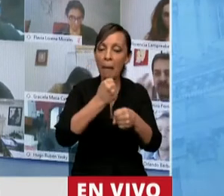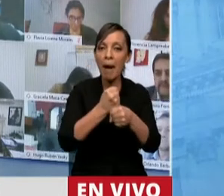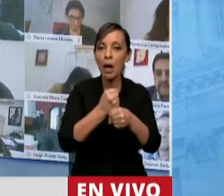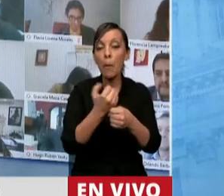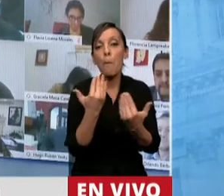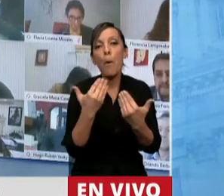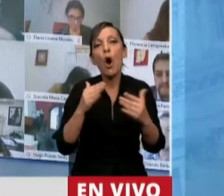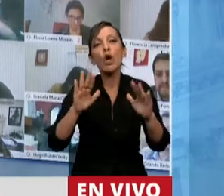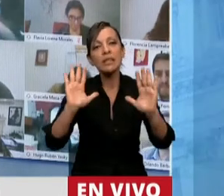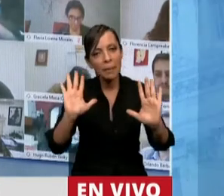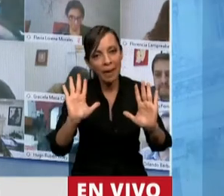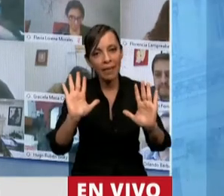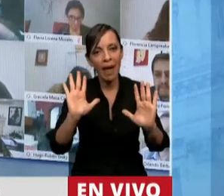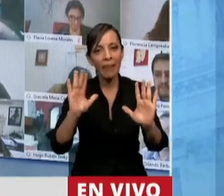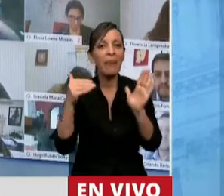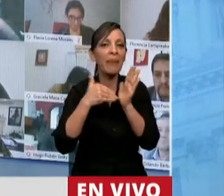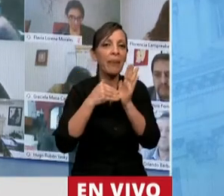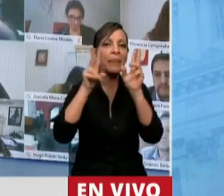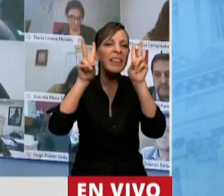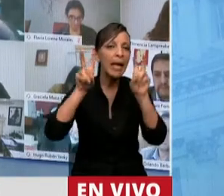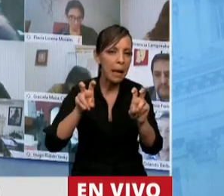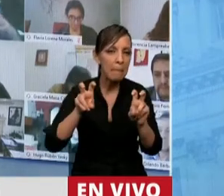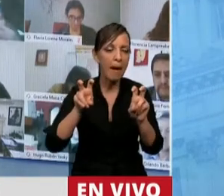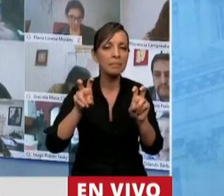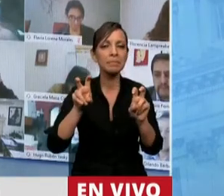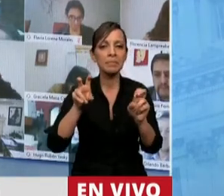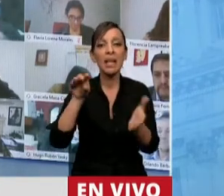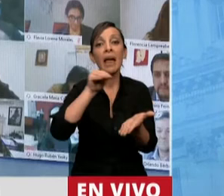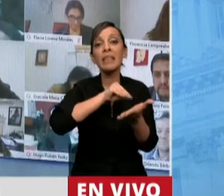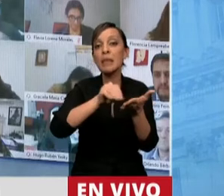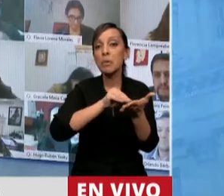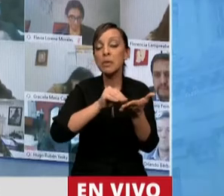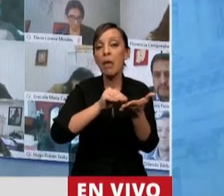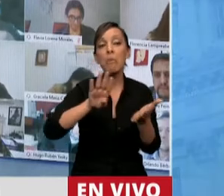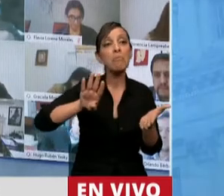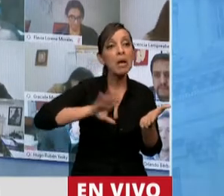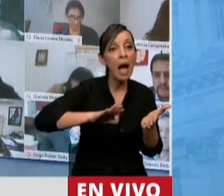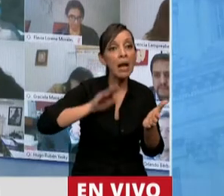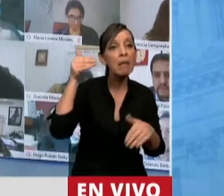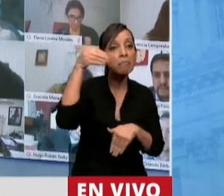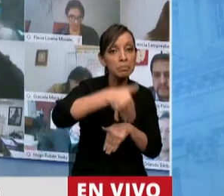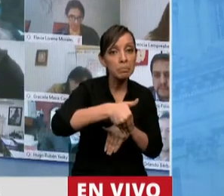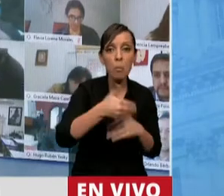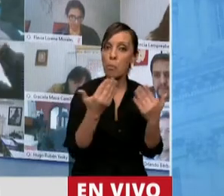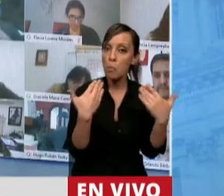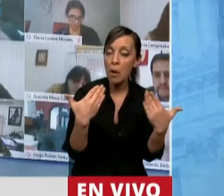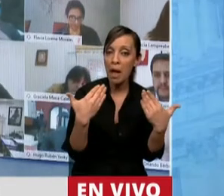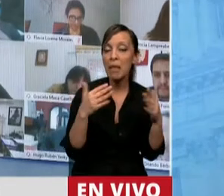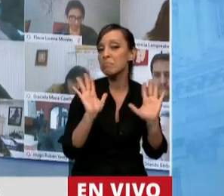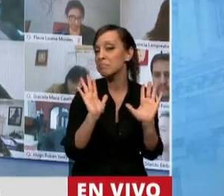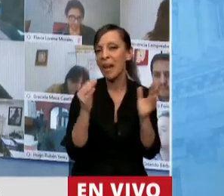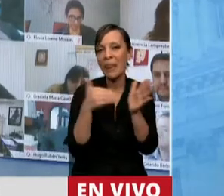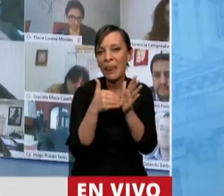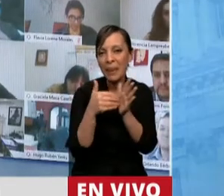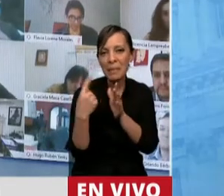posibilidad que cualquiera fuera el tema, los diputados que quisieran estar presentes pudieran hacerlo y se les den